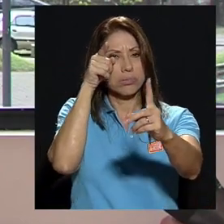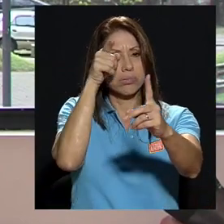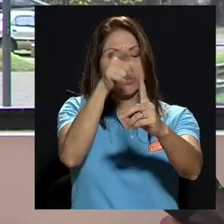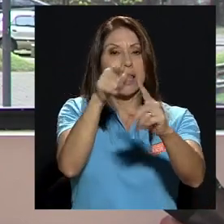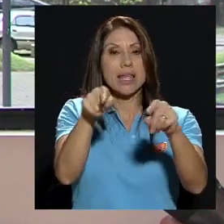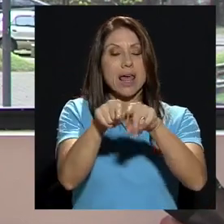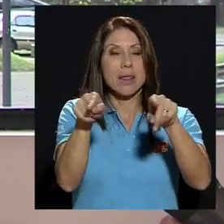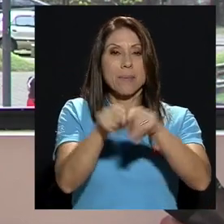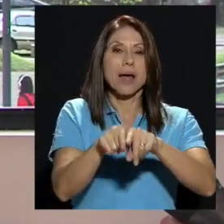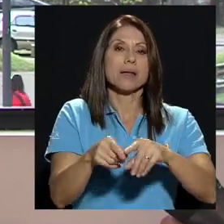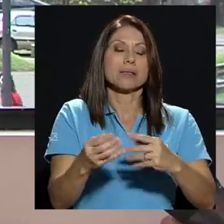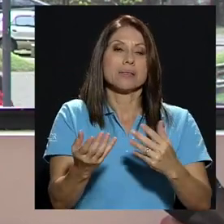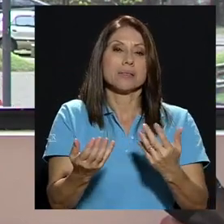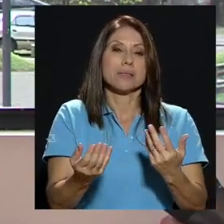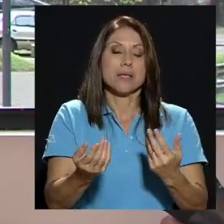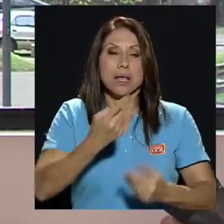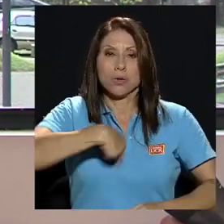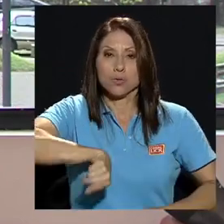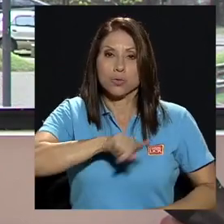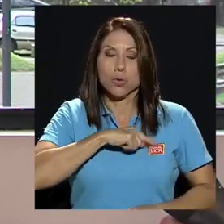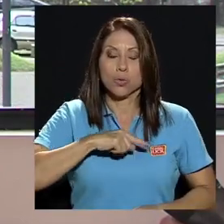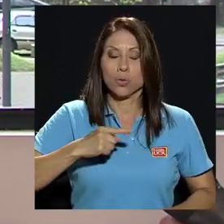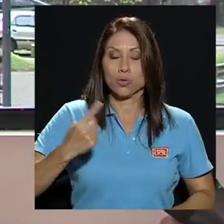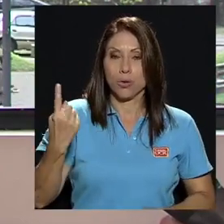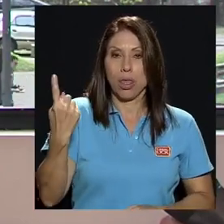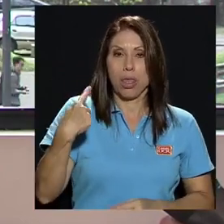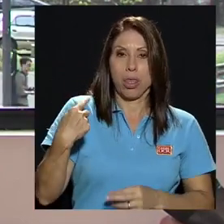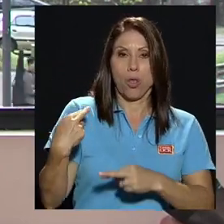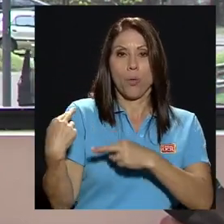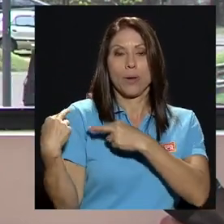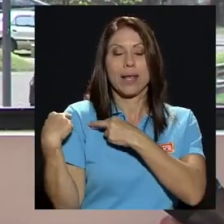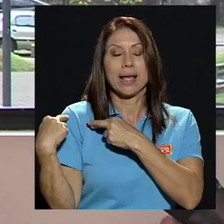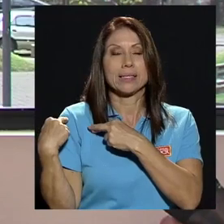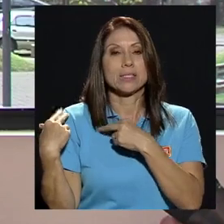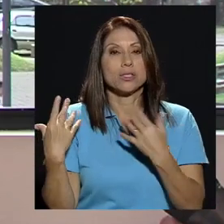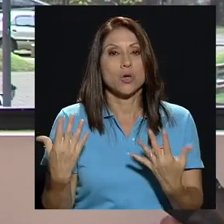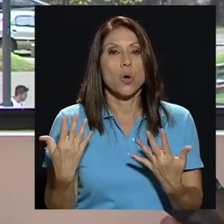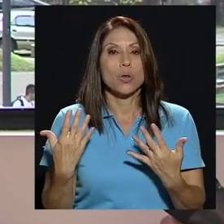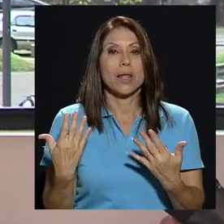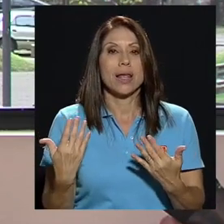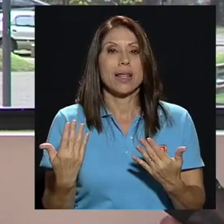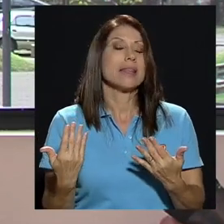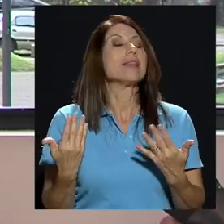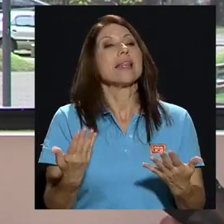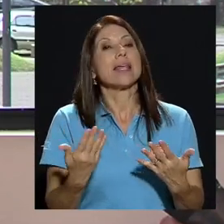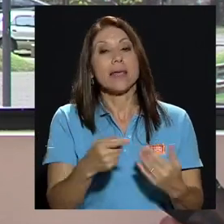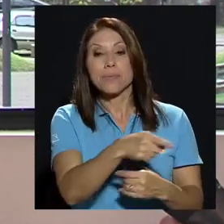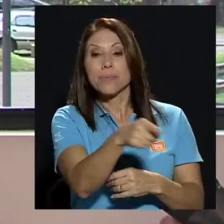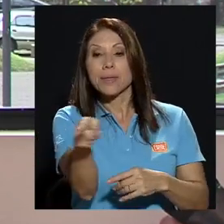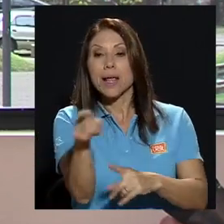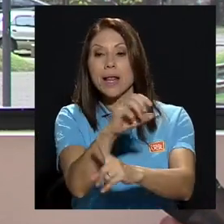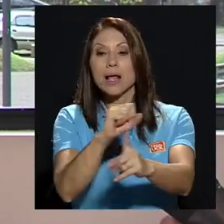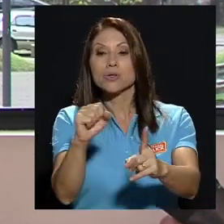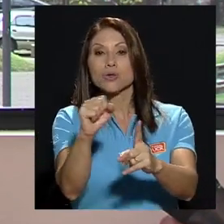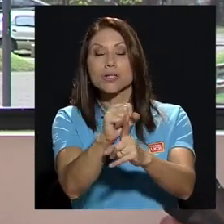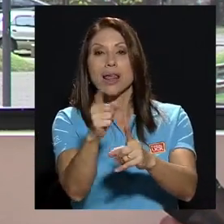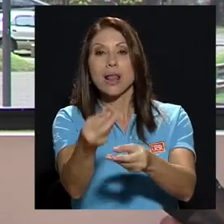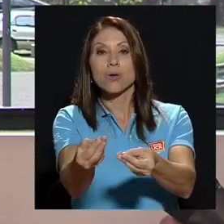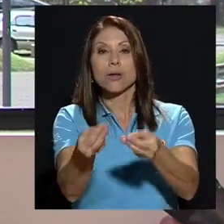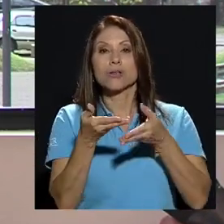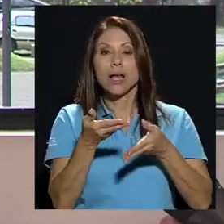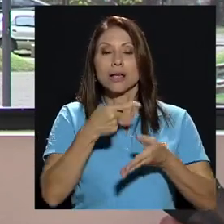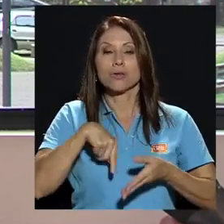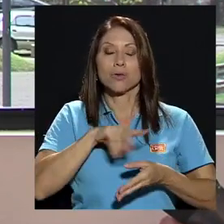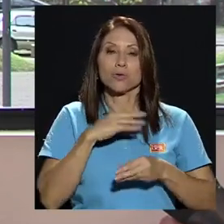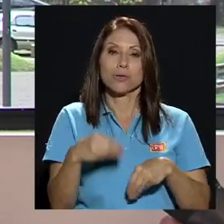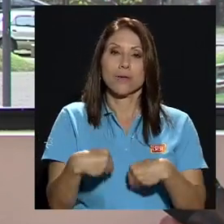la obligación que tenemos a través de eso es de devolver a la sociedad costarricense de la mejor